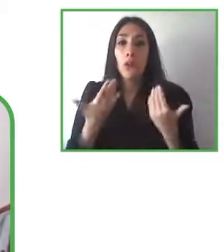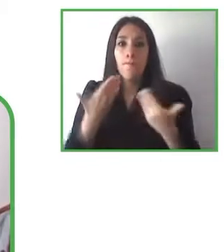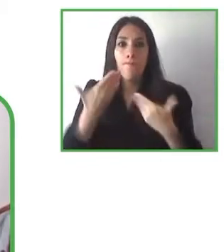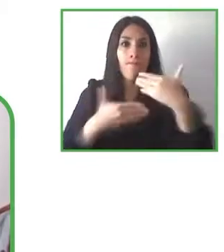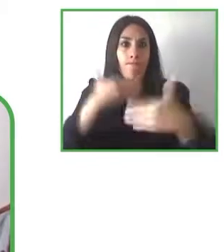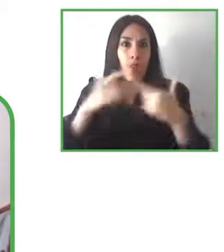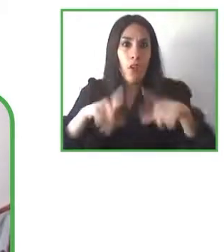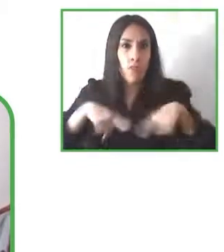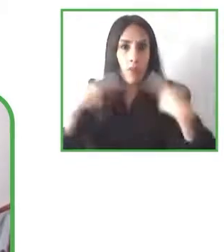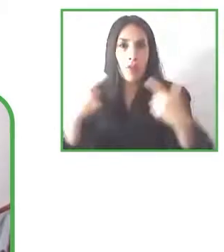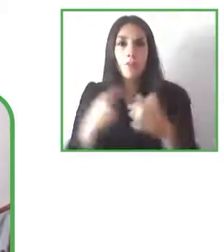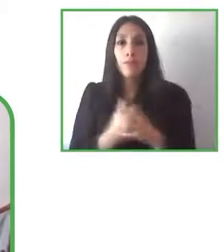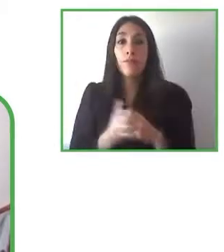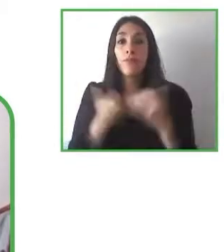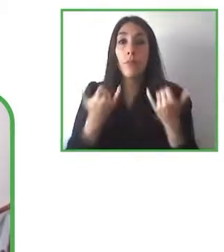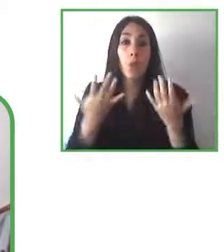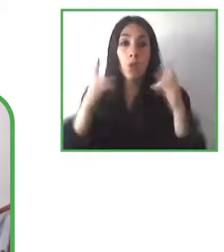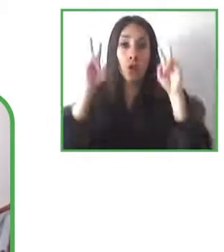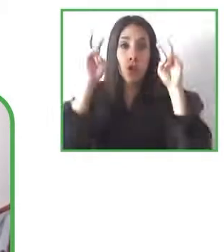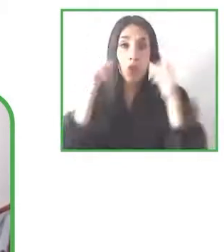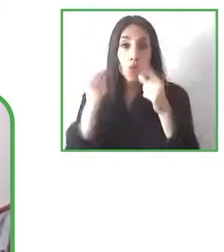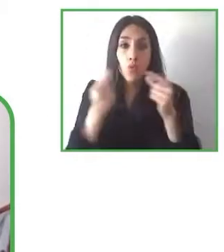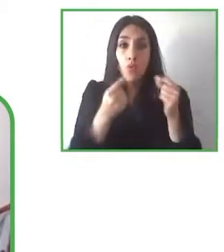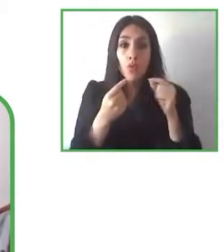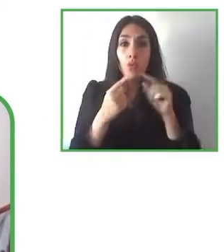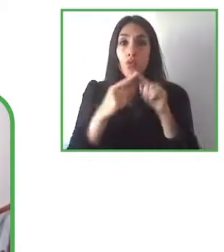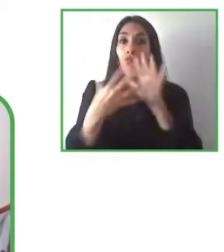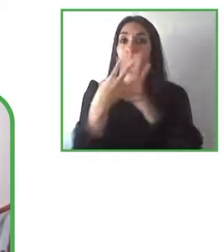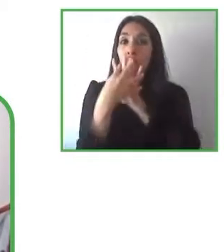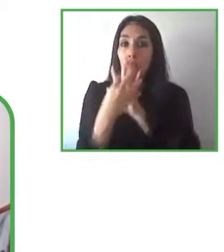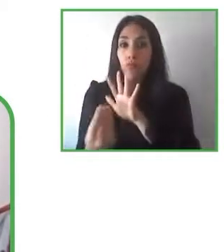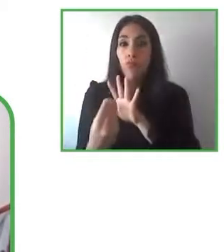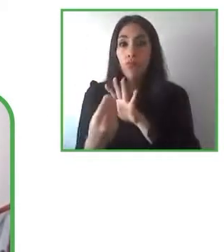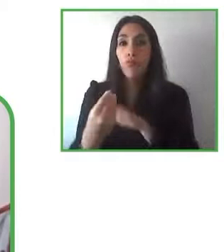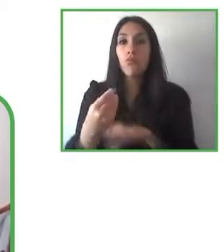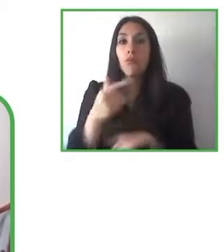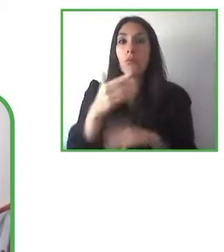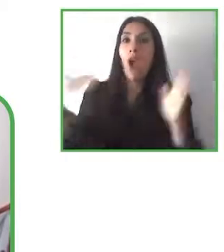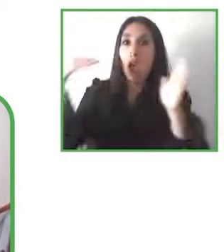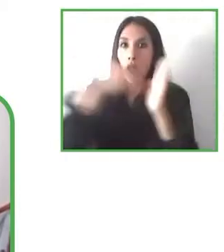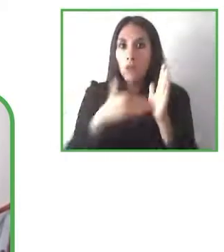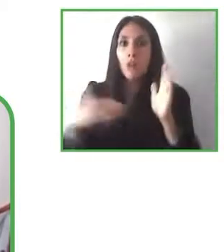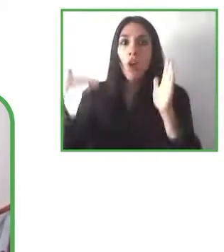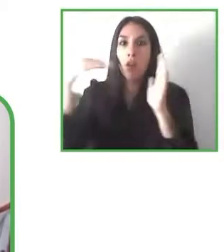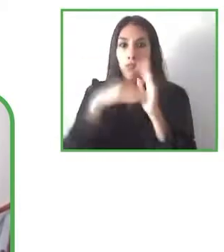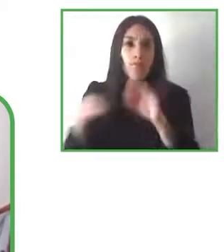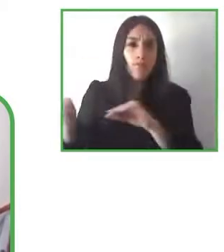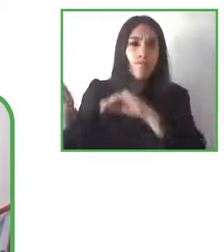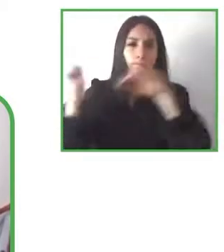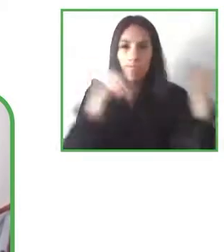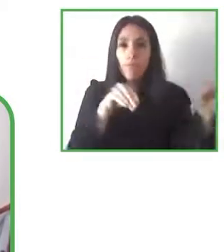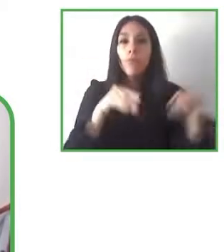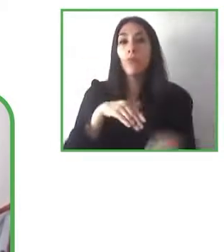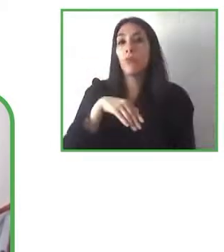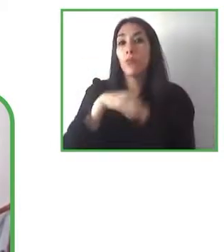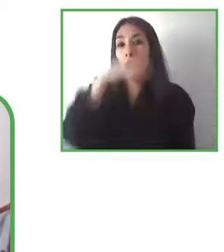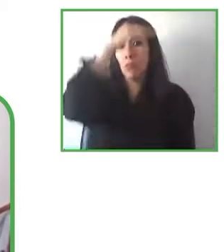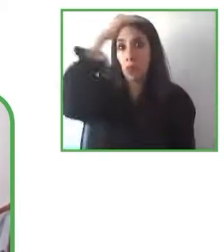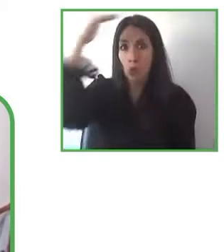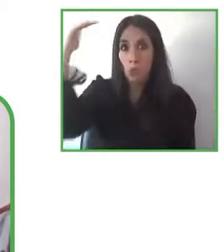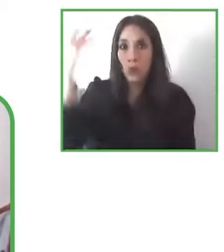una réplica para edades mayores es algo que también nosotros hemos estado pensando precisamente para